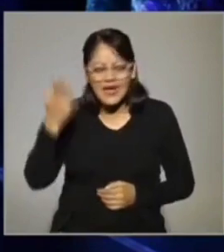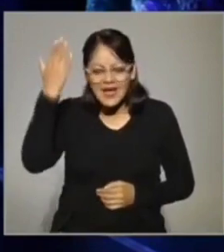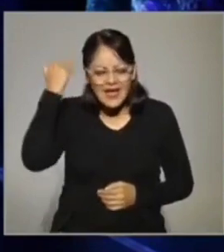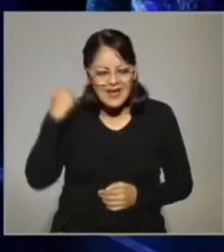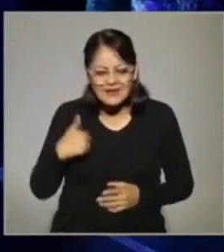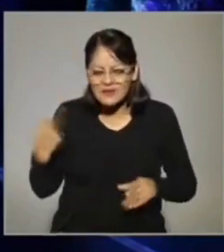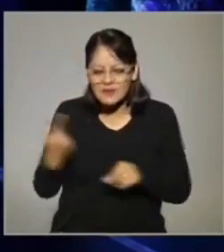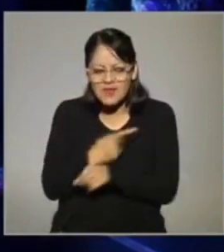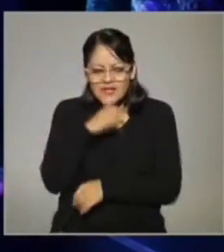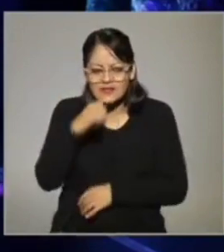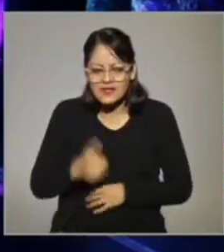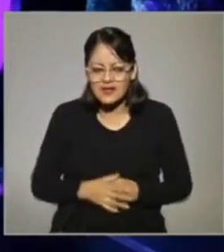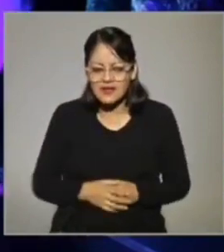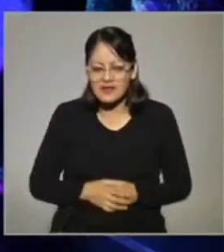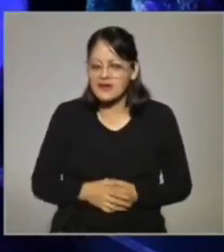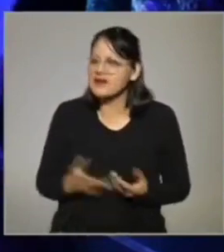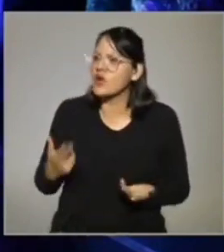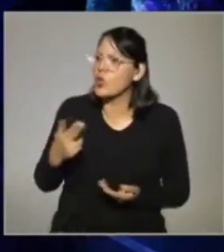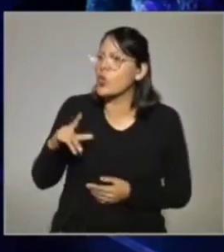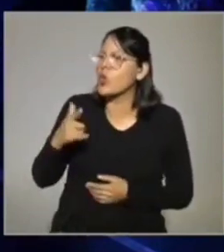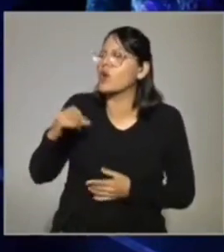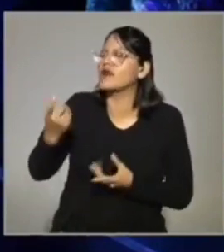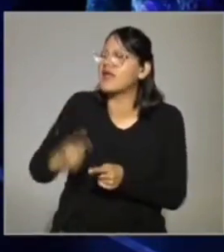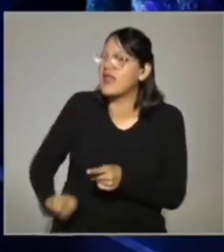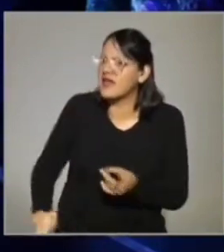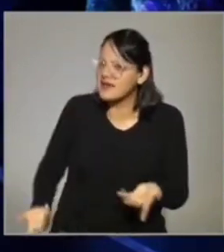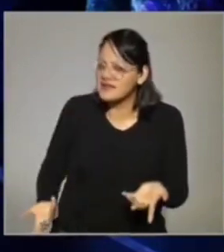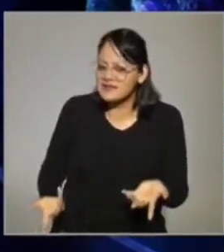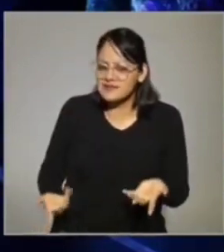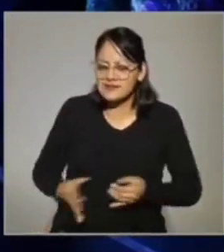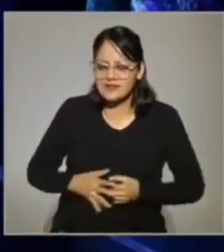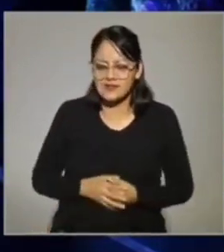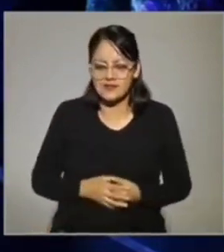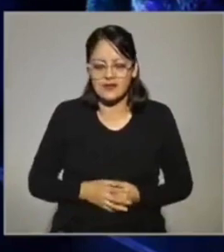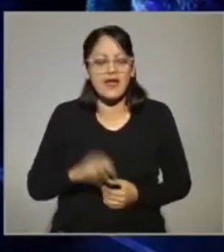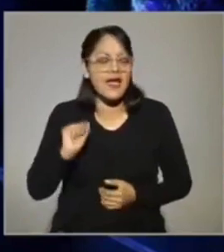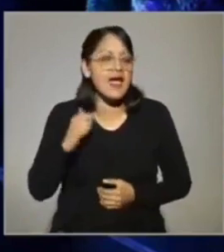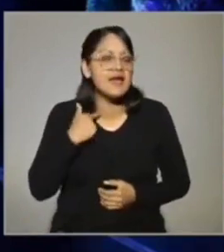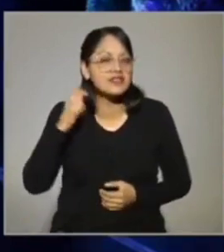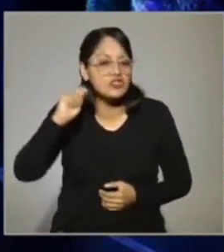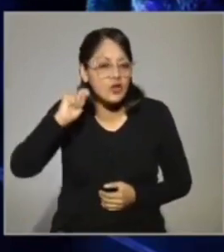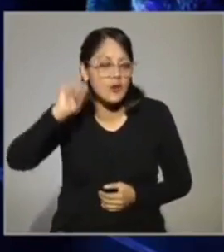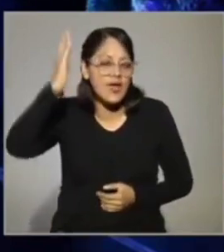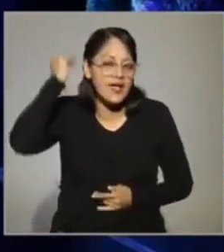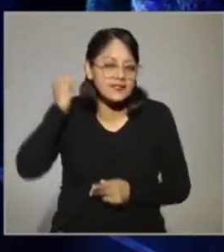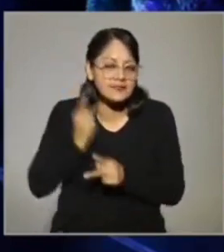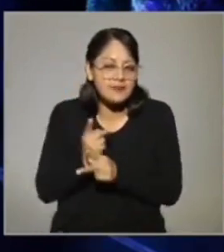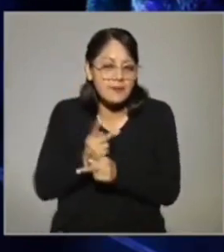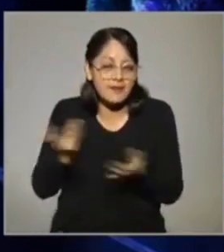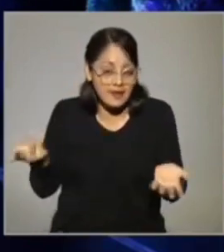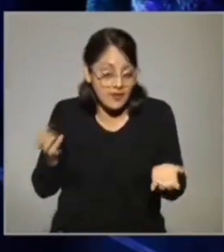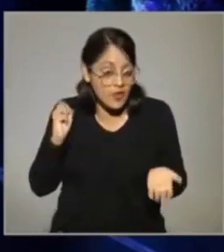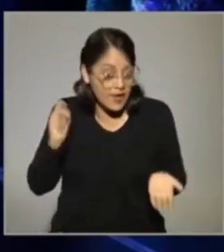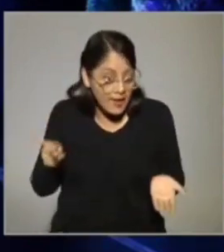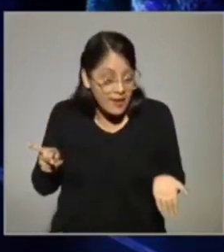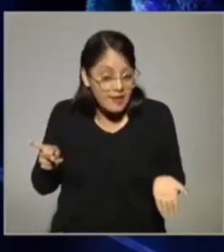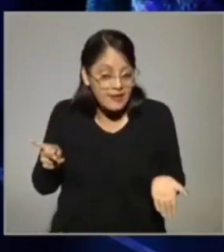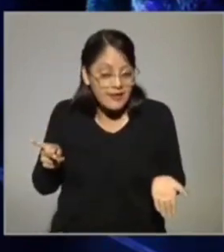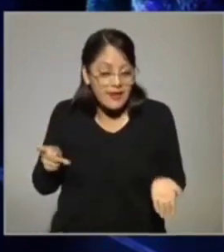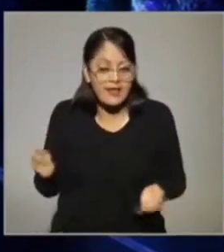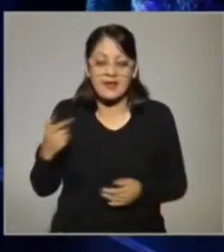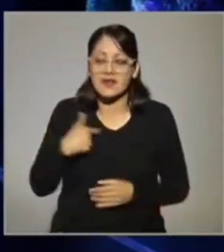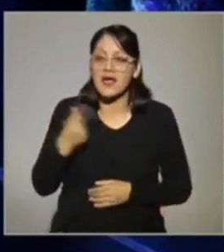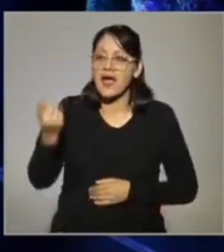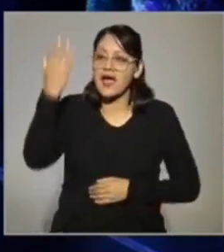está pasando nada. ¿Quién es Hugo, Pamela? Es... Es un ex novio de la previa. ¿Ok? Y me